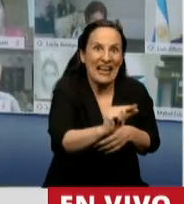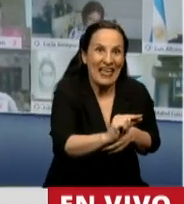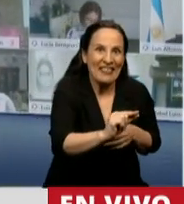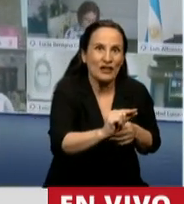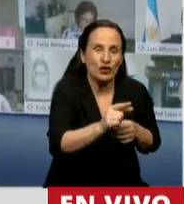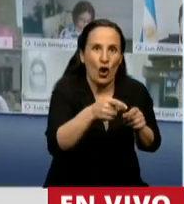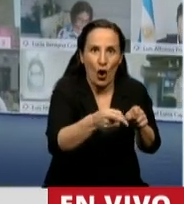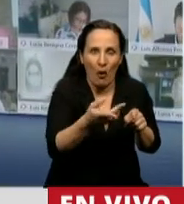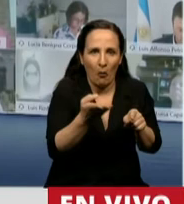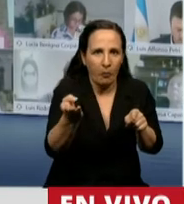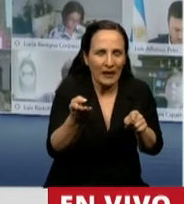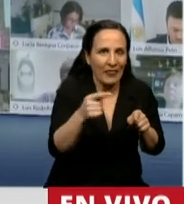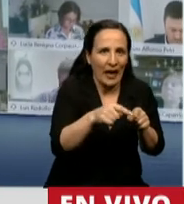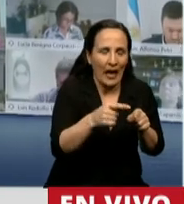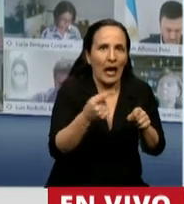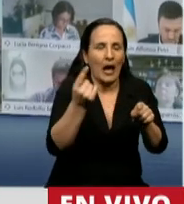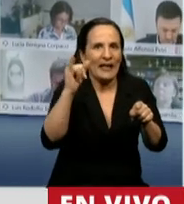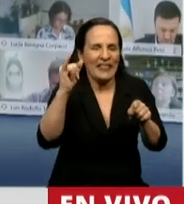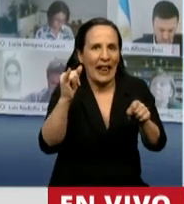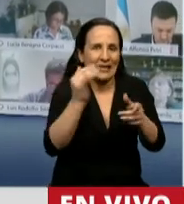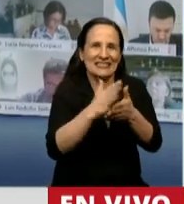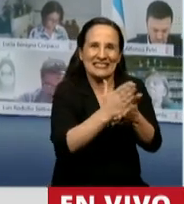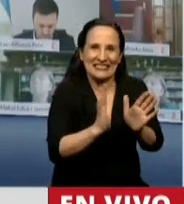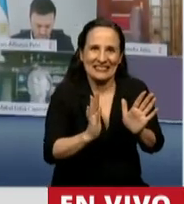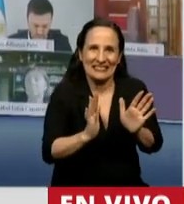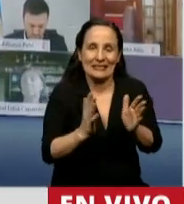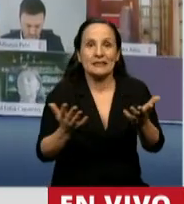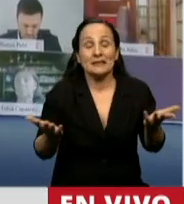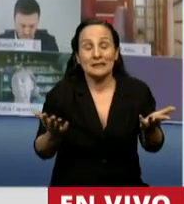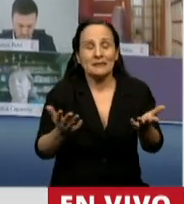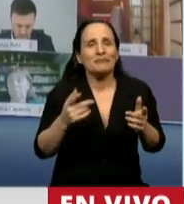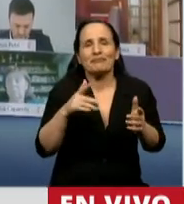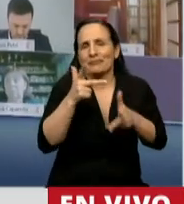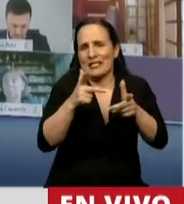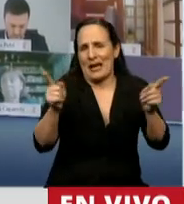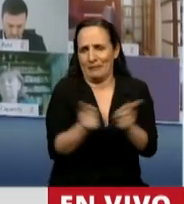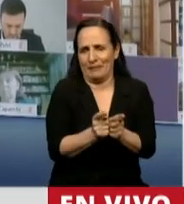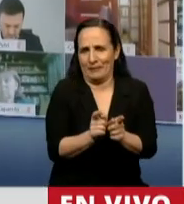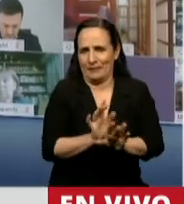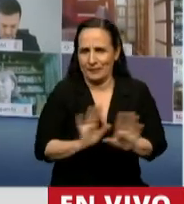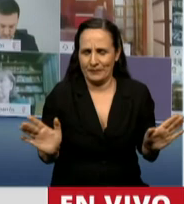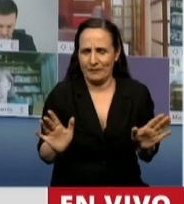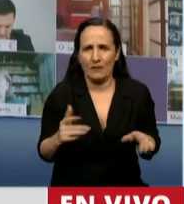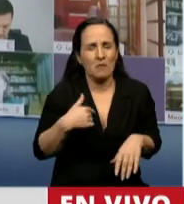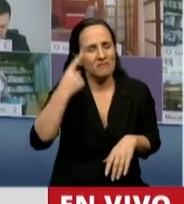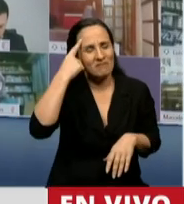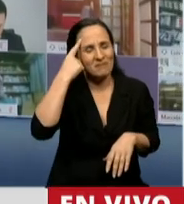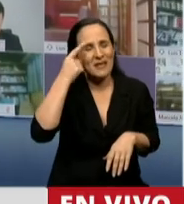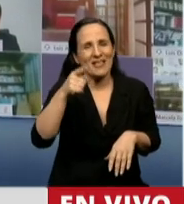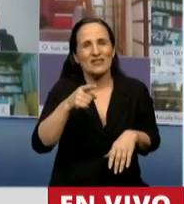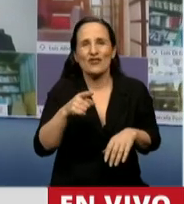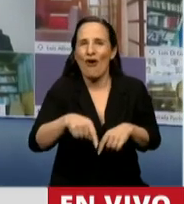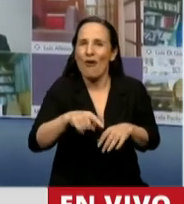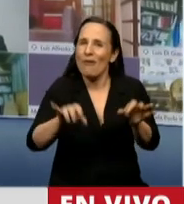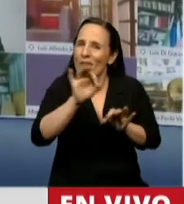al contraerse, se lo establece. En síntesis, señor Presidente, creo que esta norma